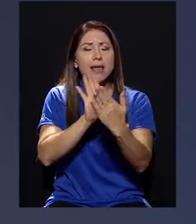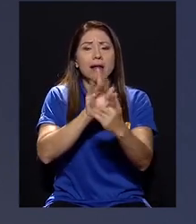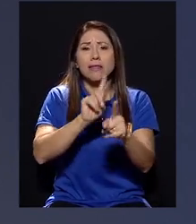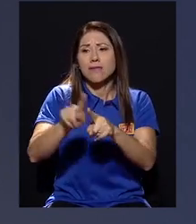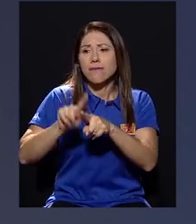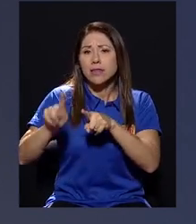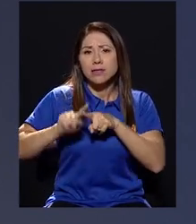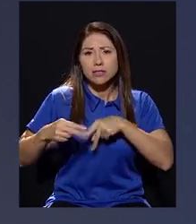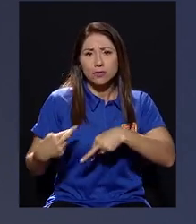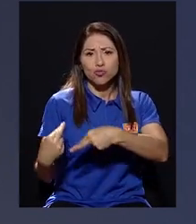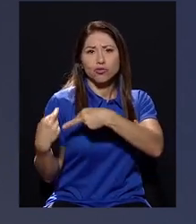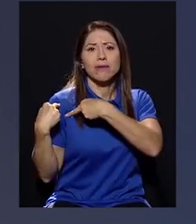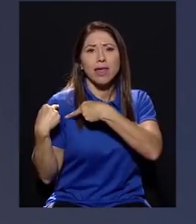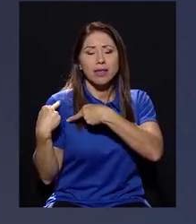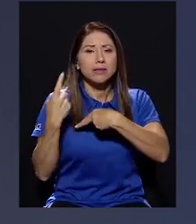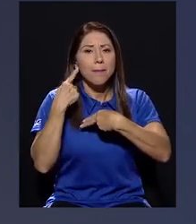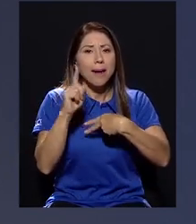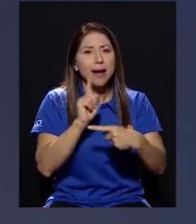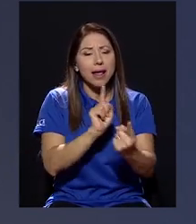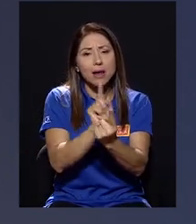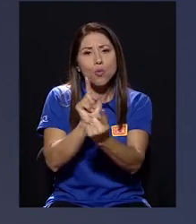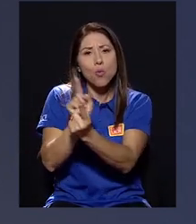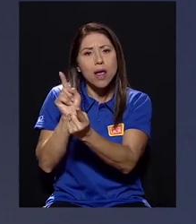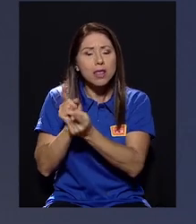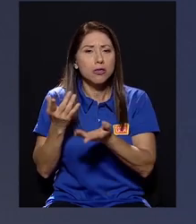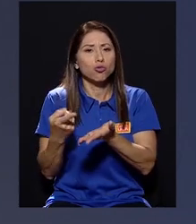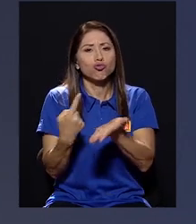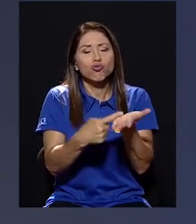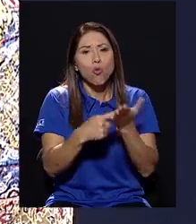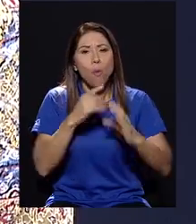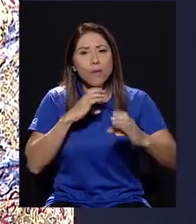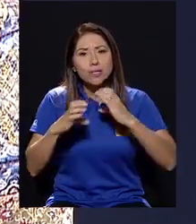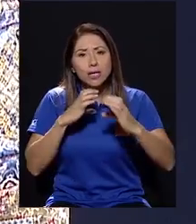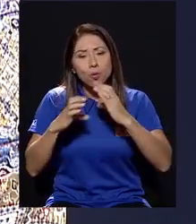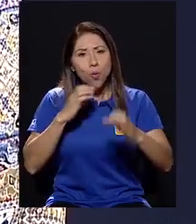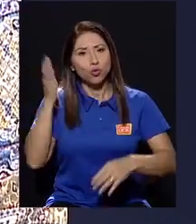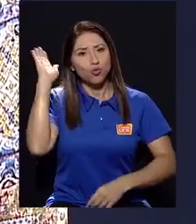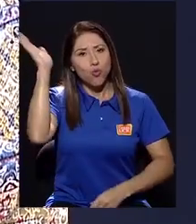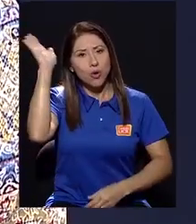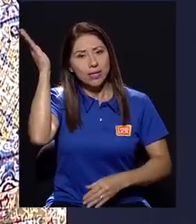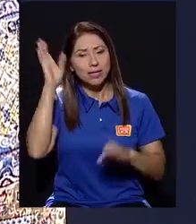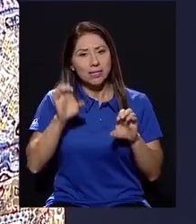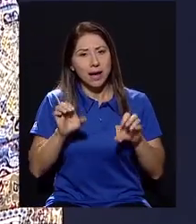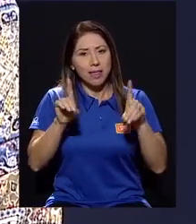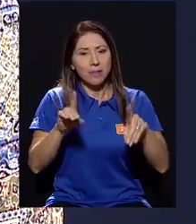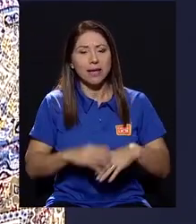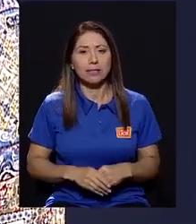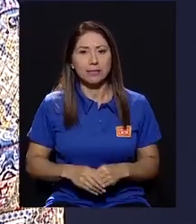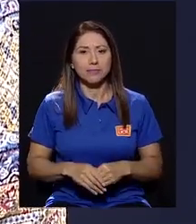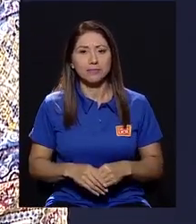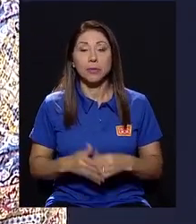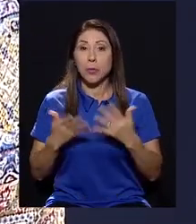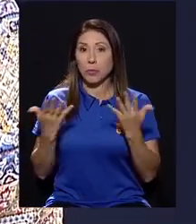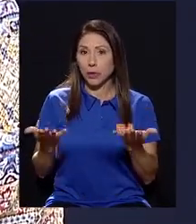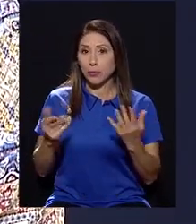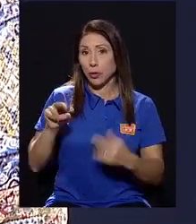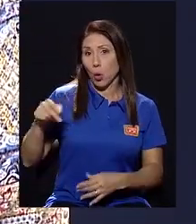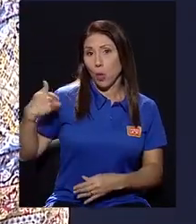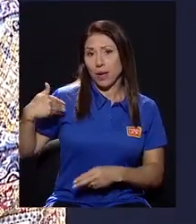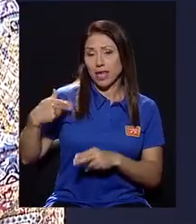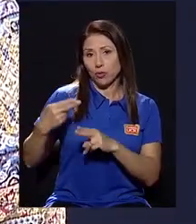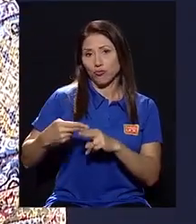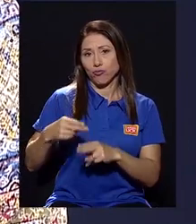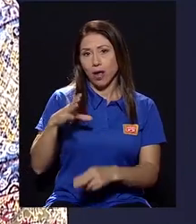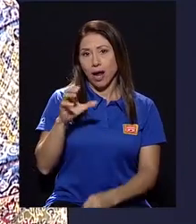de encuentros conversatorios y posibilidades de ponencias académicas? Bueno, muy bien. Resulta que el